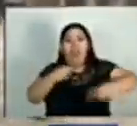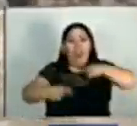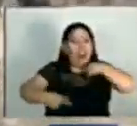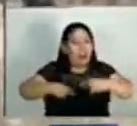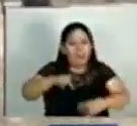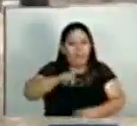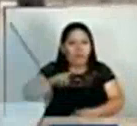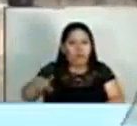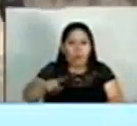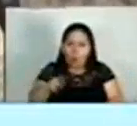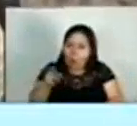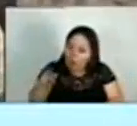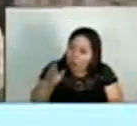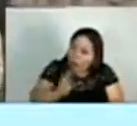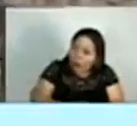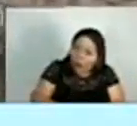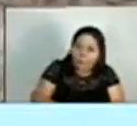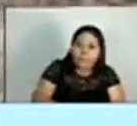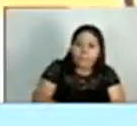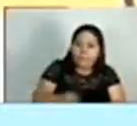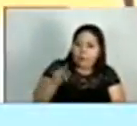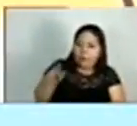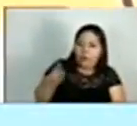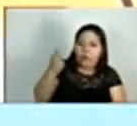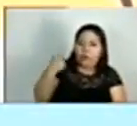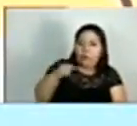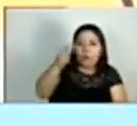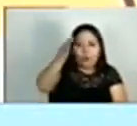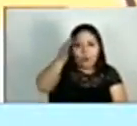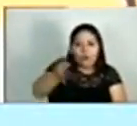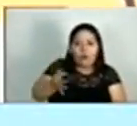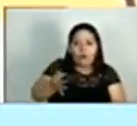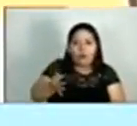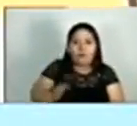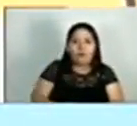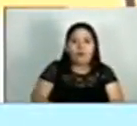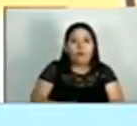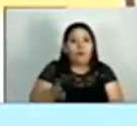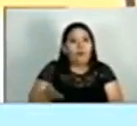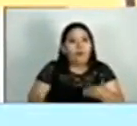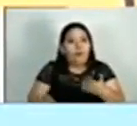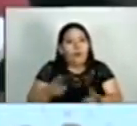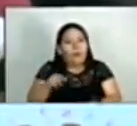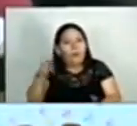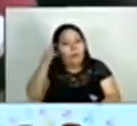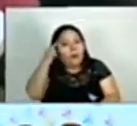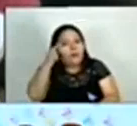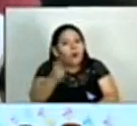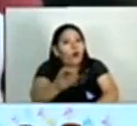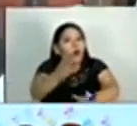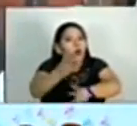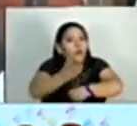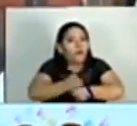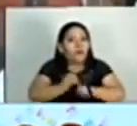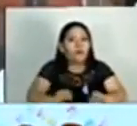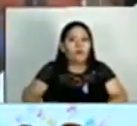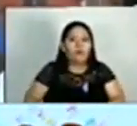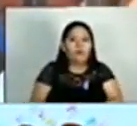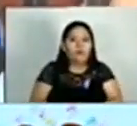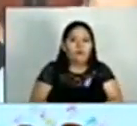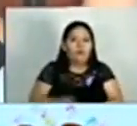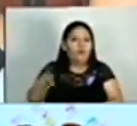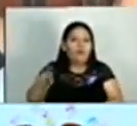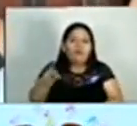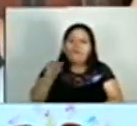no, no esperábamos que esta persona fuera, porque quizás más de algunos han confiado también en sus niños. Era bien